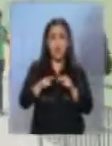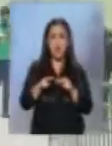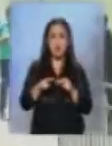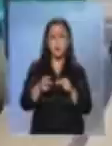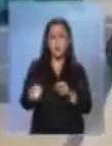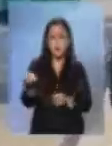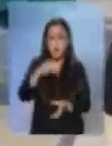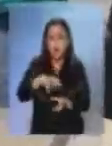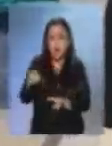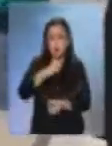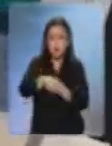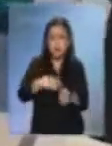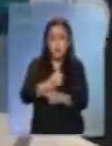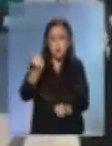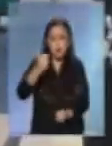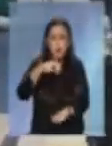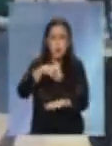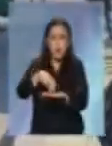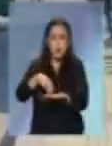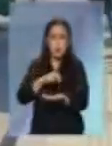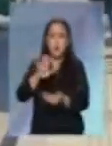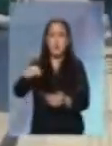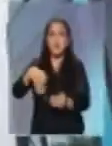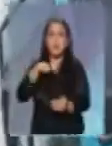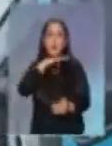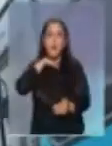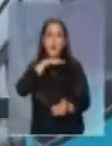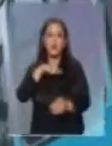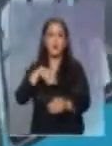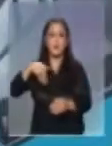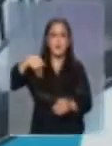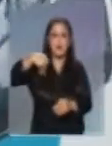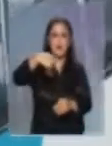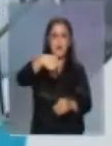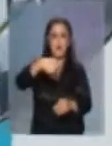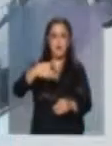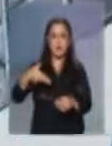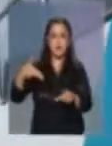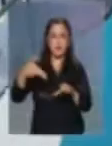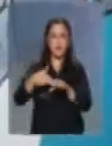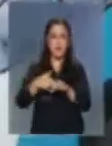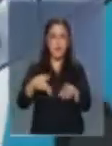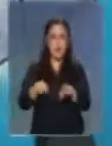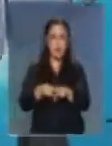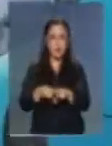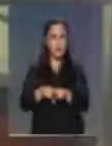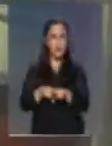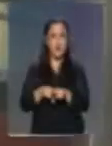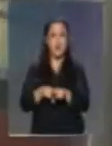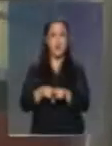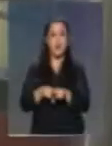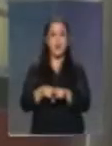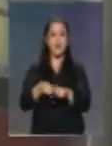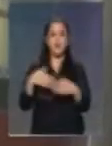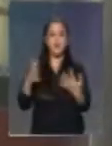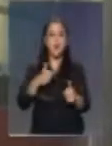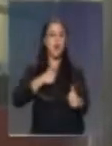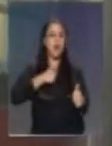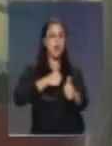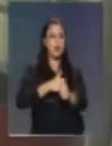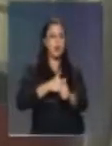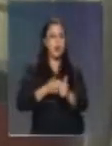luego lo utilizan como combustible vehicular para los mismos buses de la ciudad. Estamos acercando la ciencia a las personas.